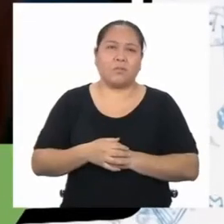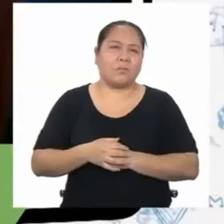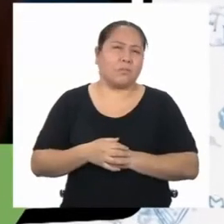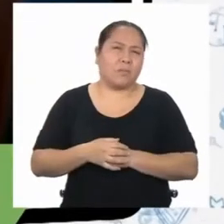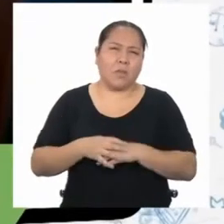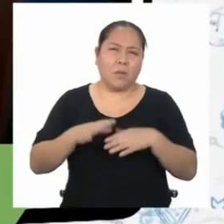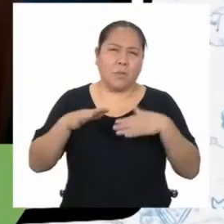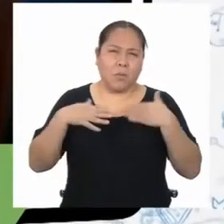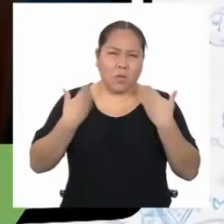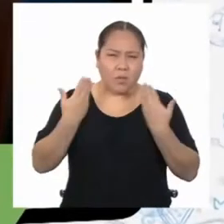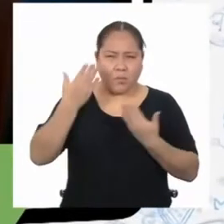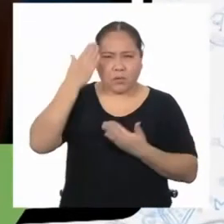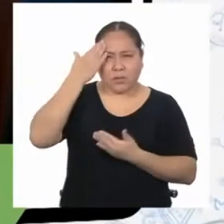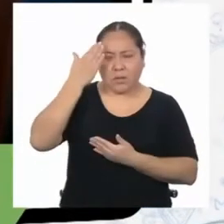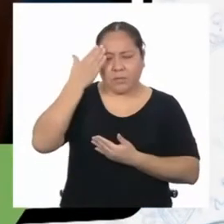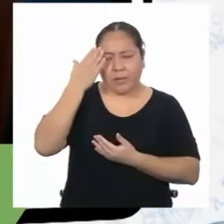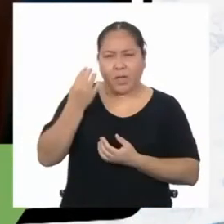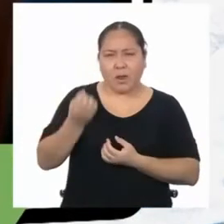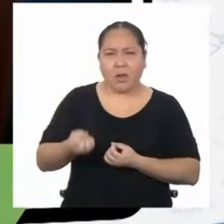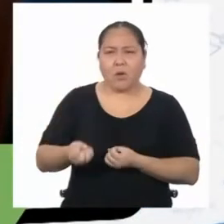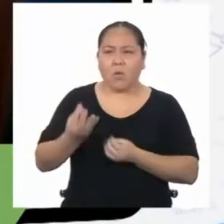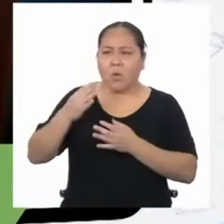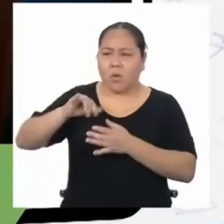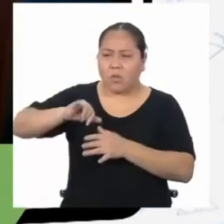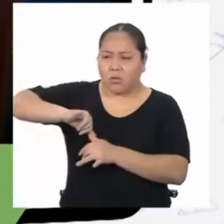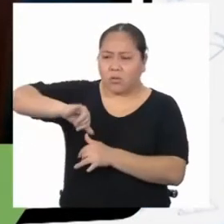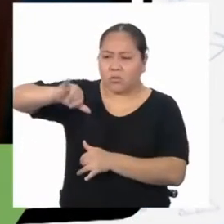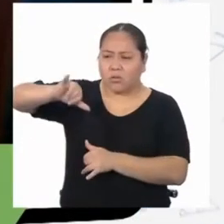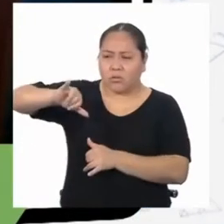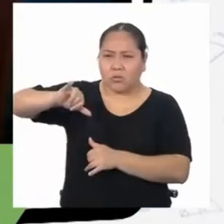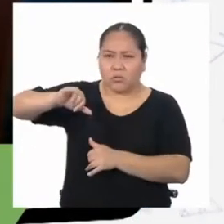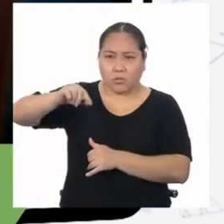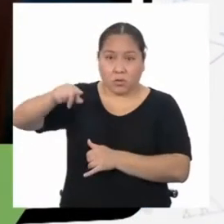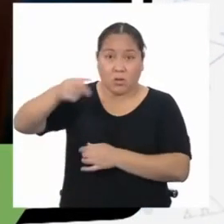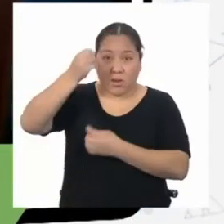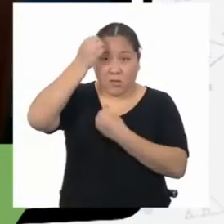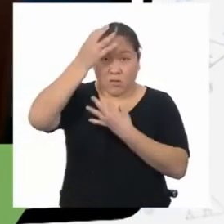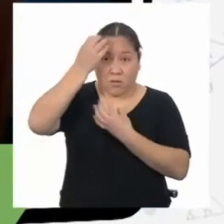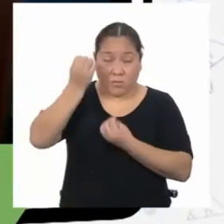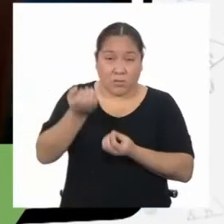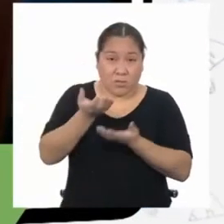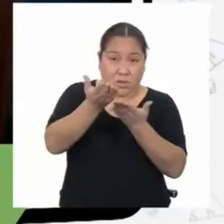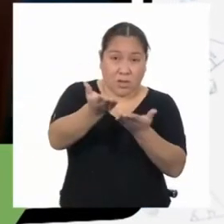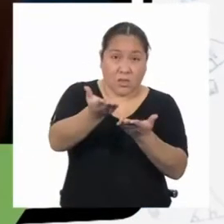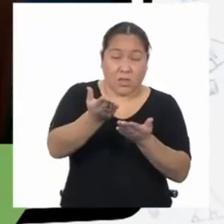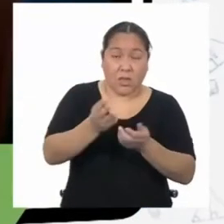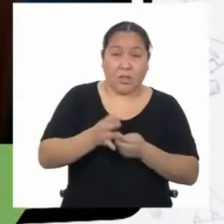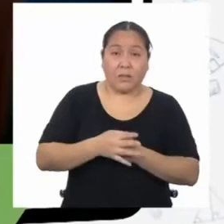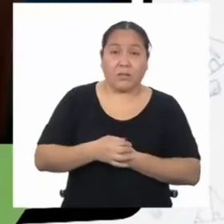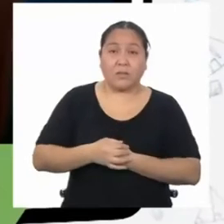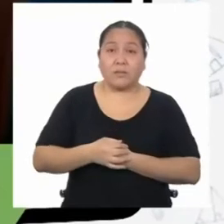¿Podemos calcular el ancho con la información que tenemos?